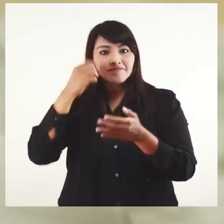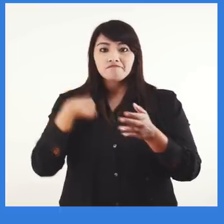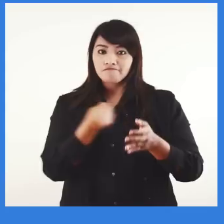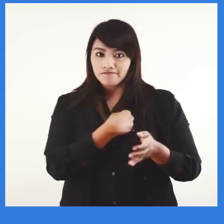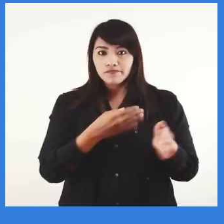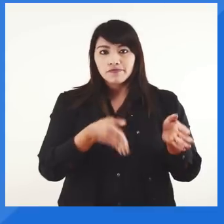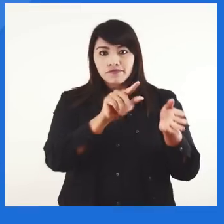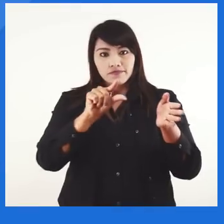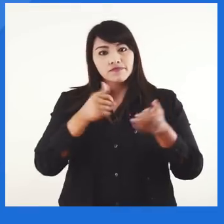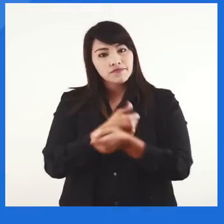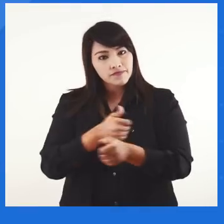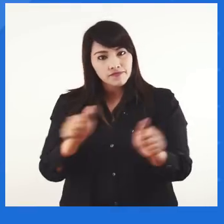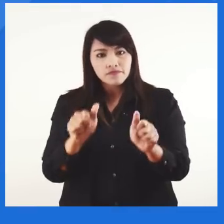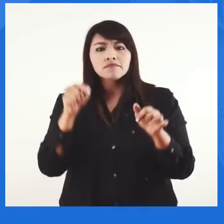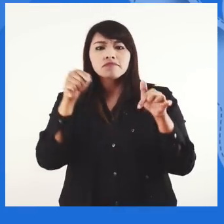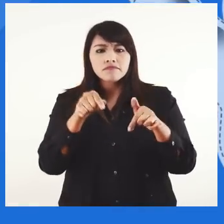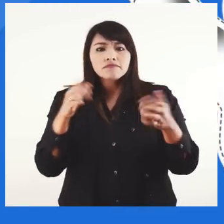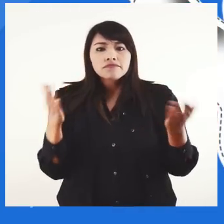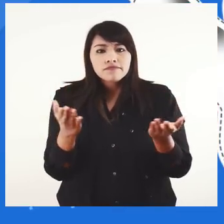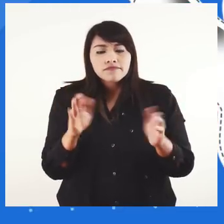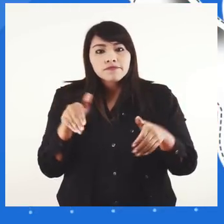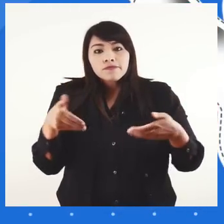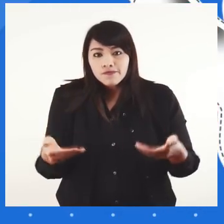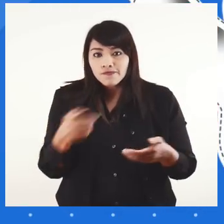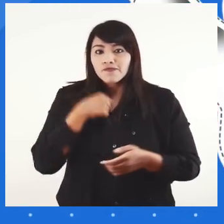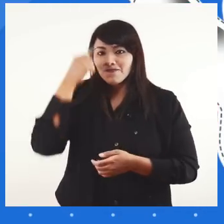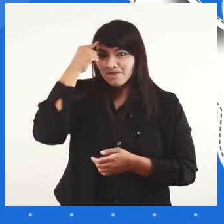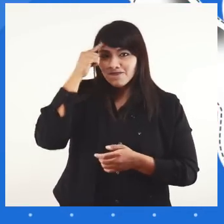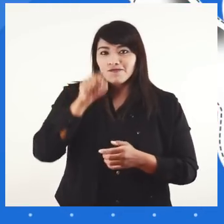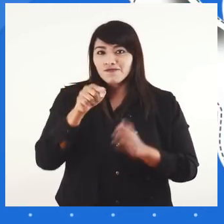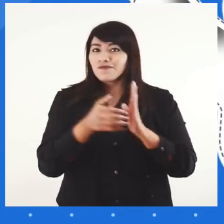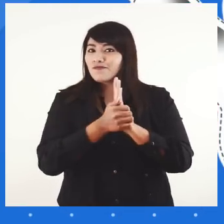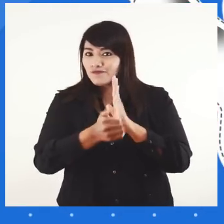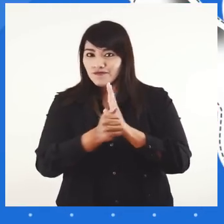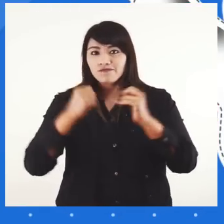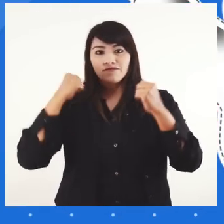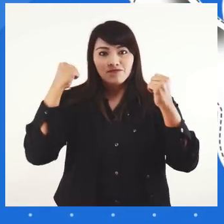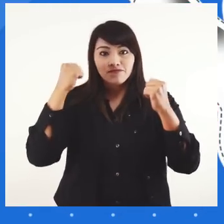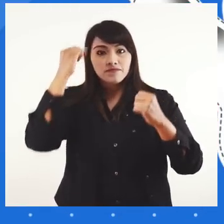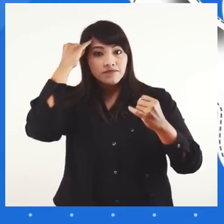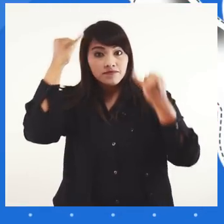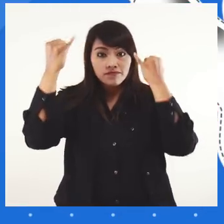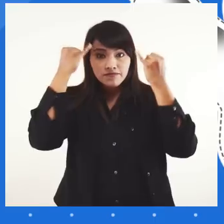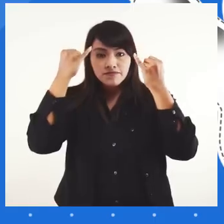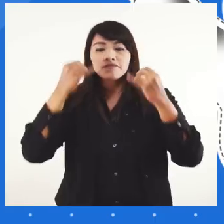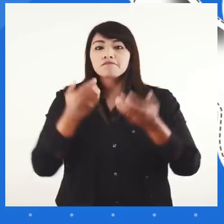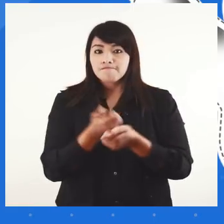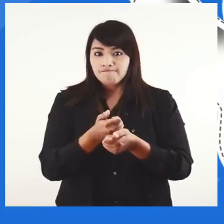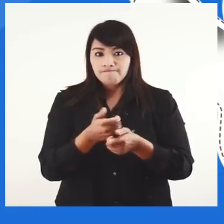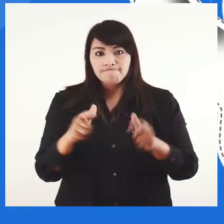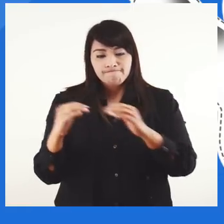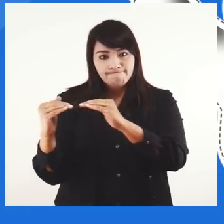Creamos esta herramienta porque creemos que el mérito, la aptitud, la idoneidad e igualdad de oportunidades